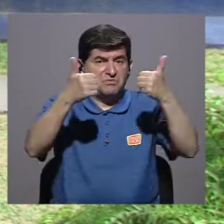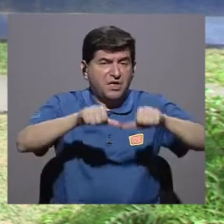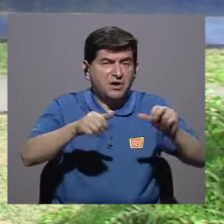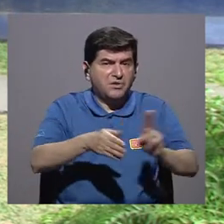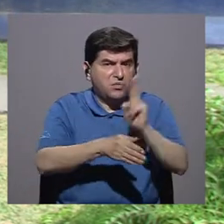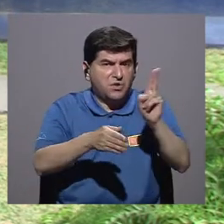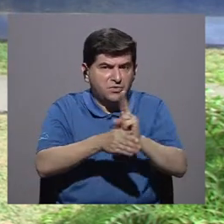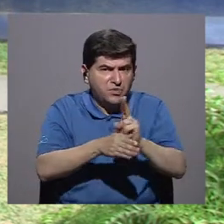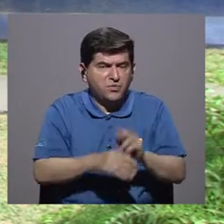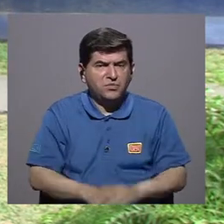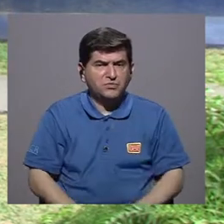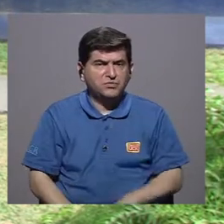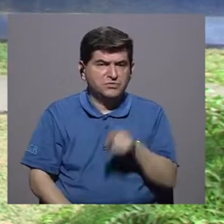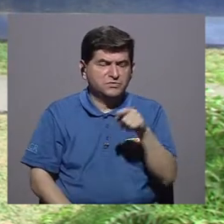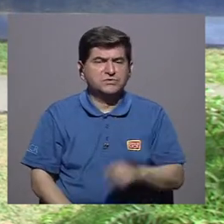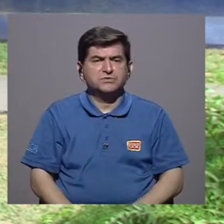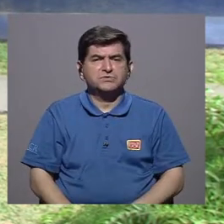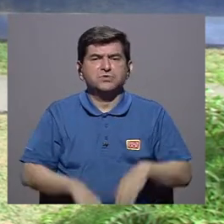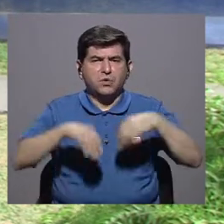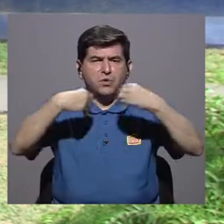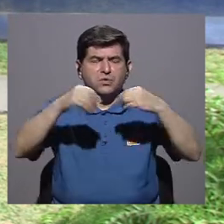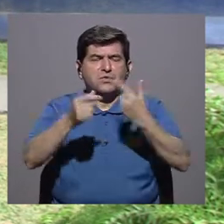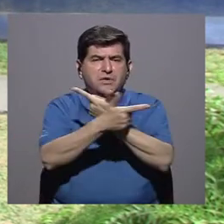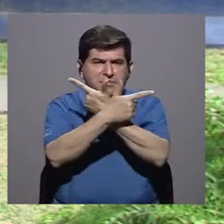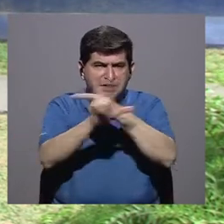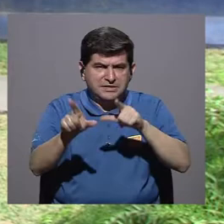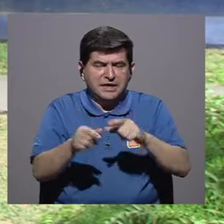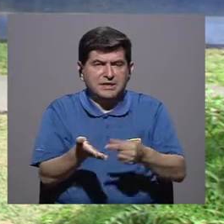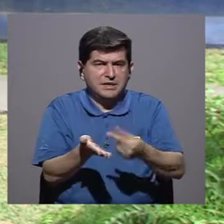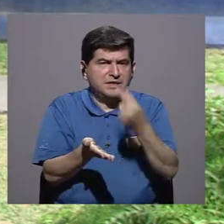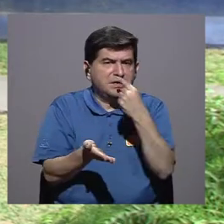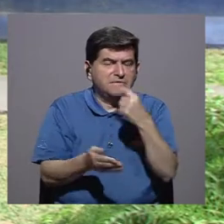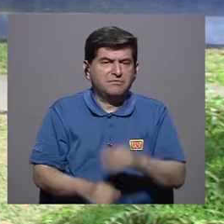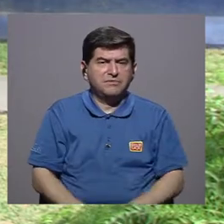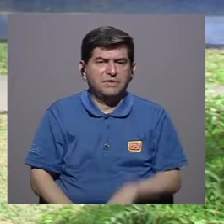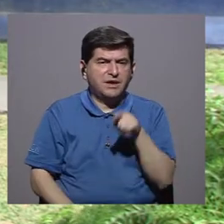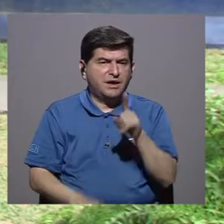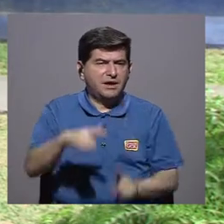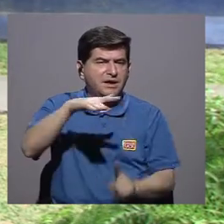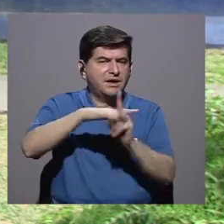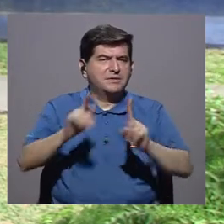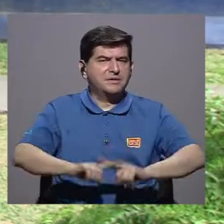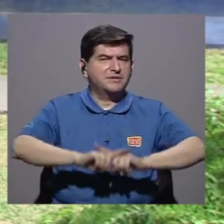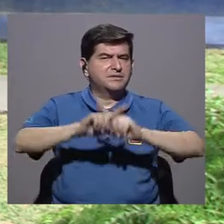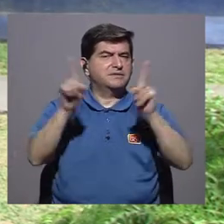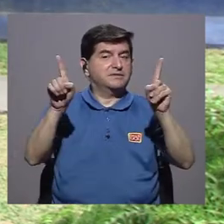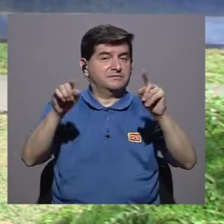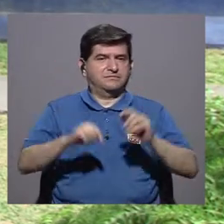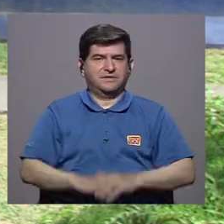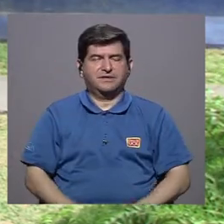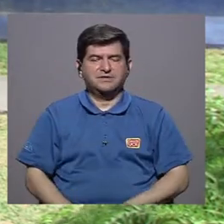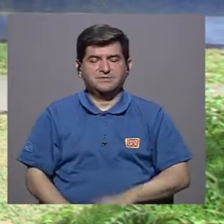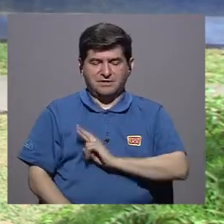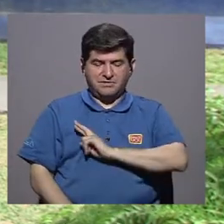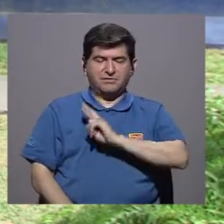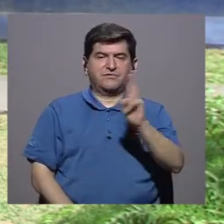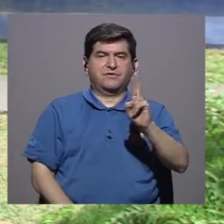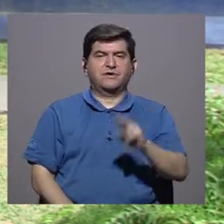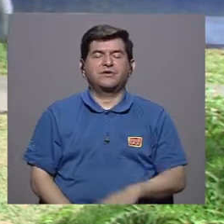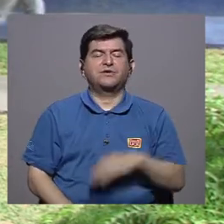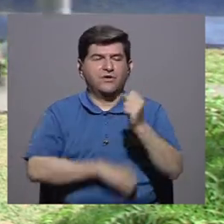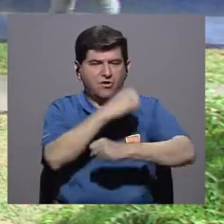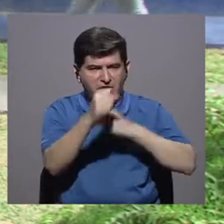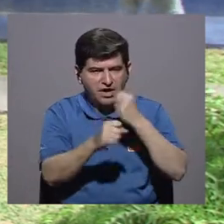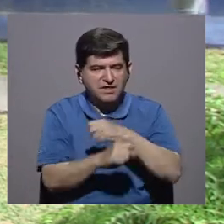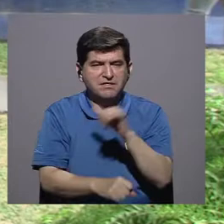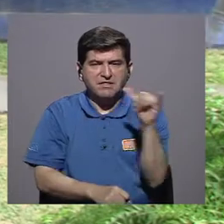que la pastilla esté de venta libre. Ahí se ve diferencia en la religión, en la edad